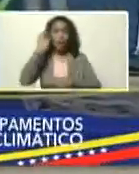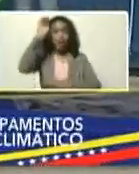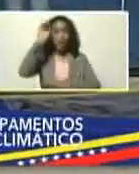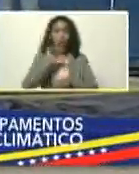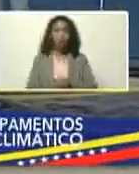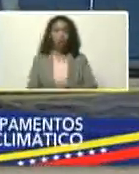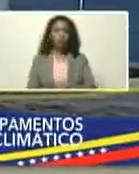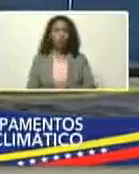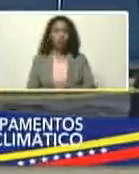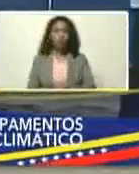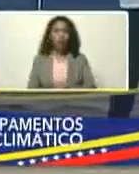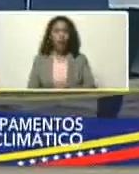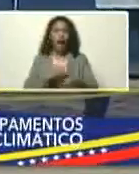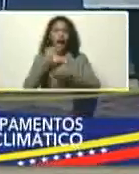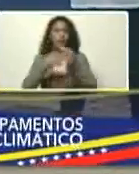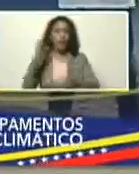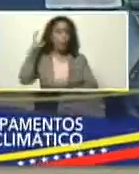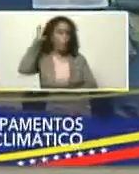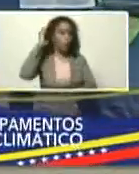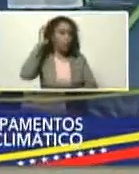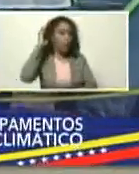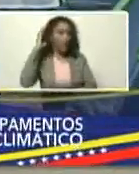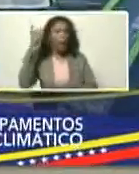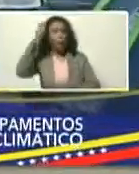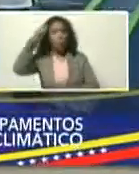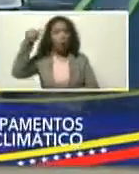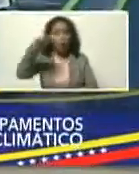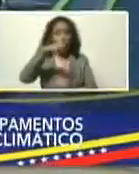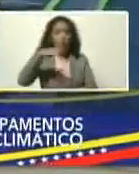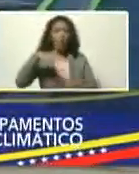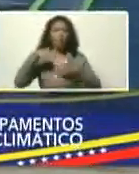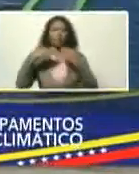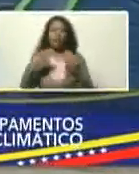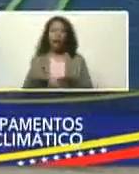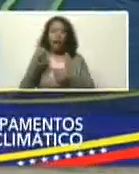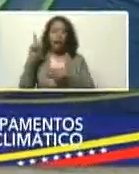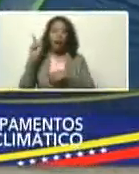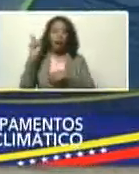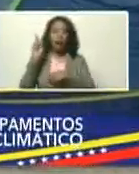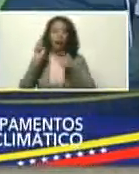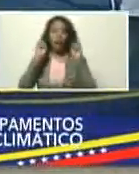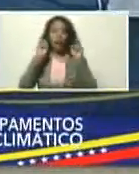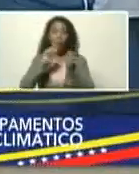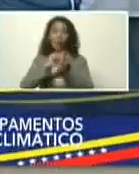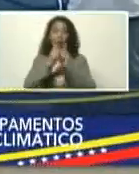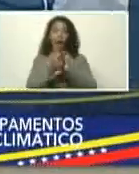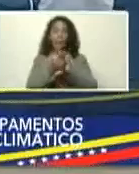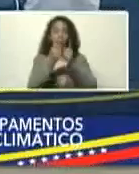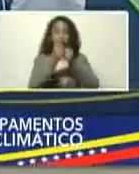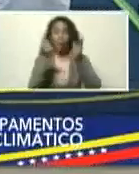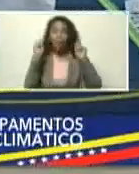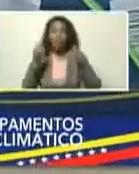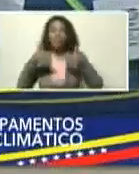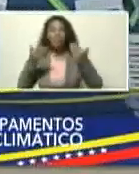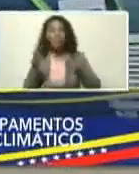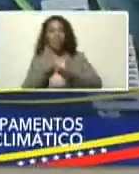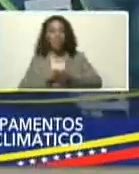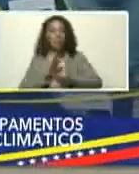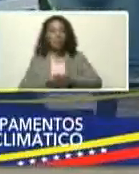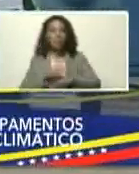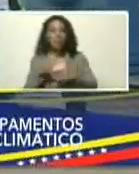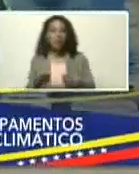en crear conciencia, a la población, de qué es el tema, del cambio climático, y qué es lo que está